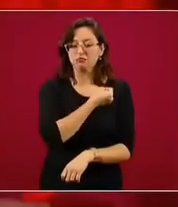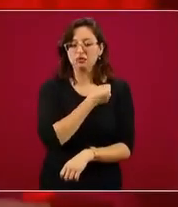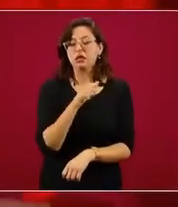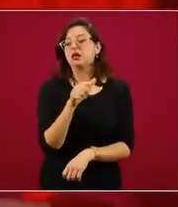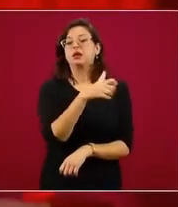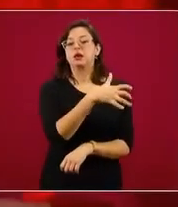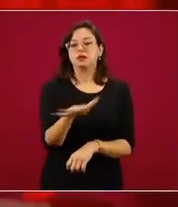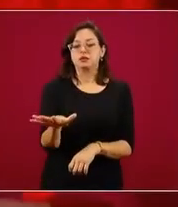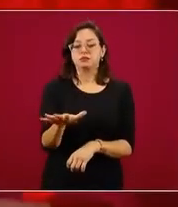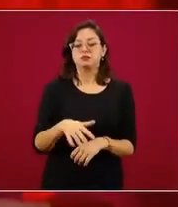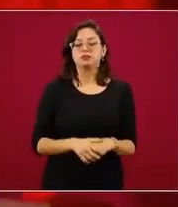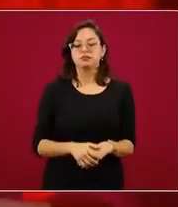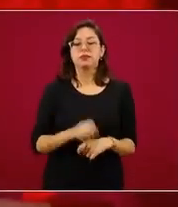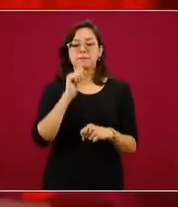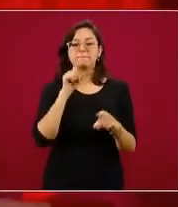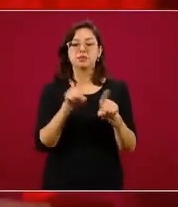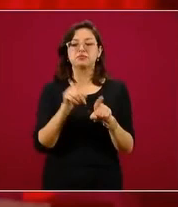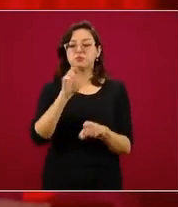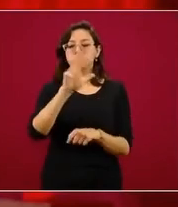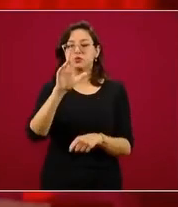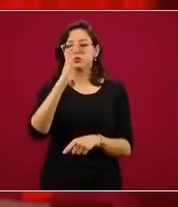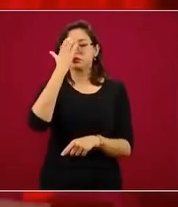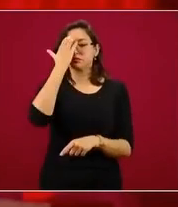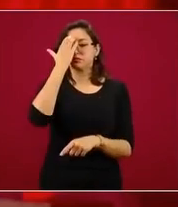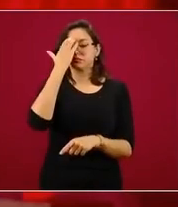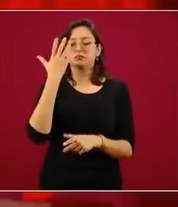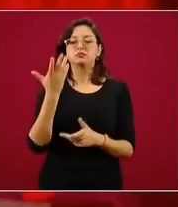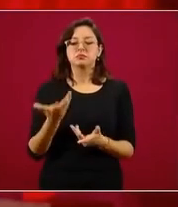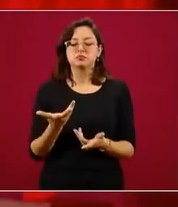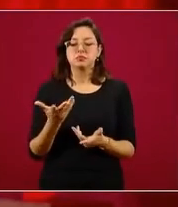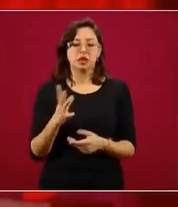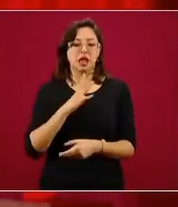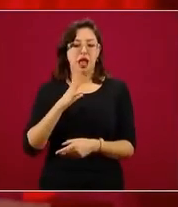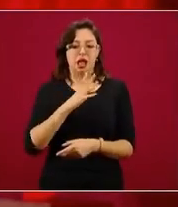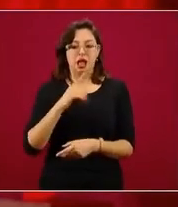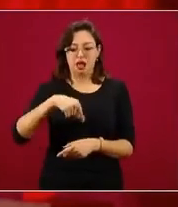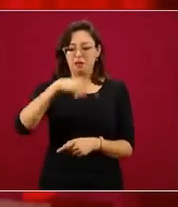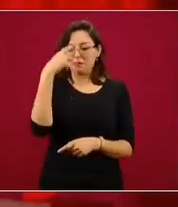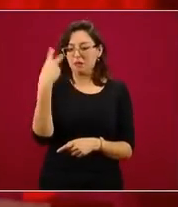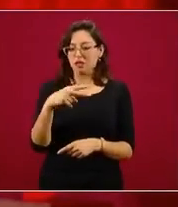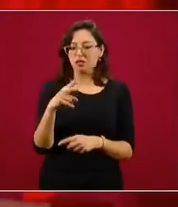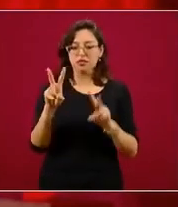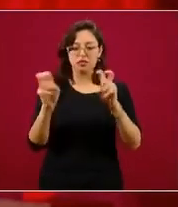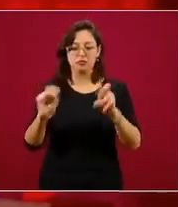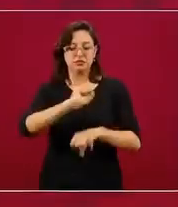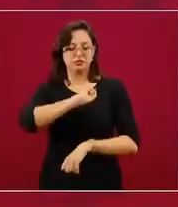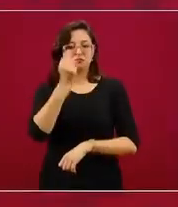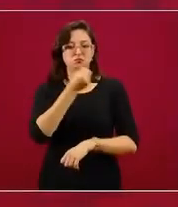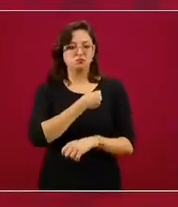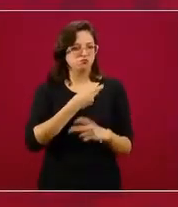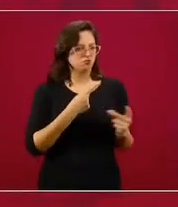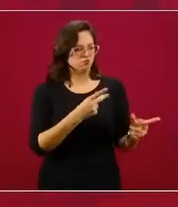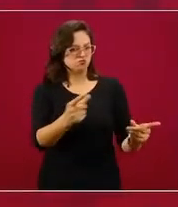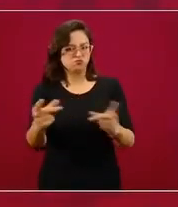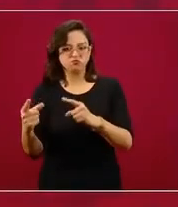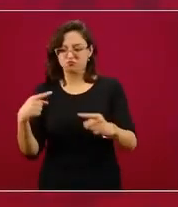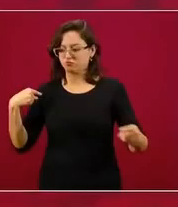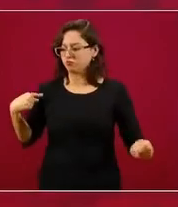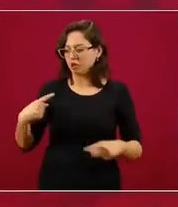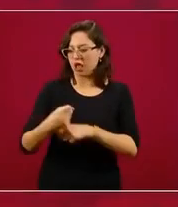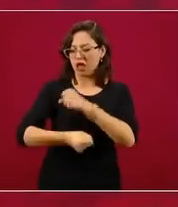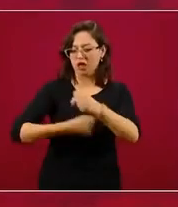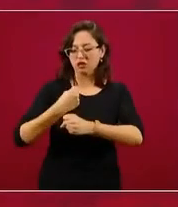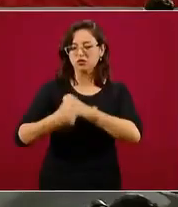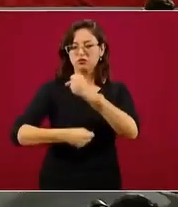general un reconocimiento también a la capacidad instalada en México en materia de salud pública a lo largo de varios